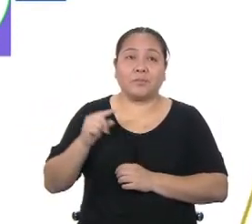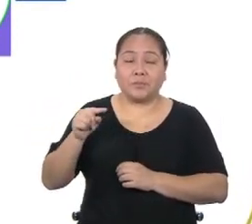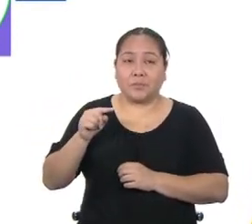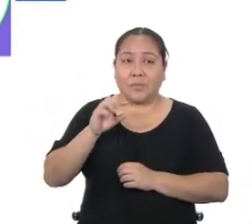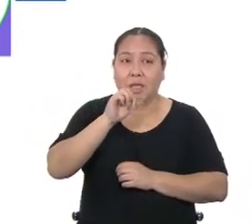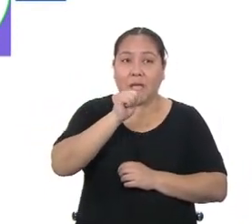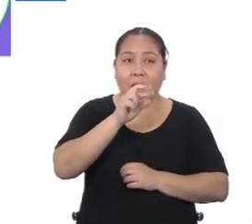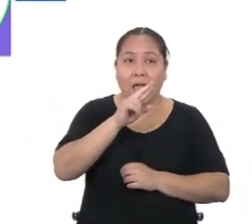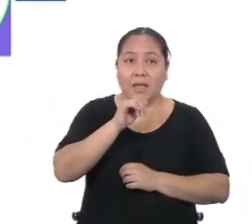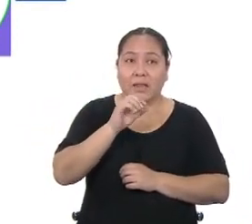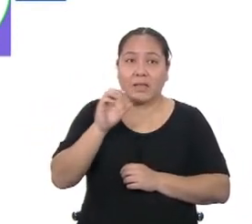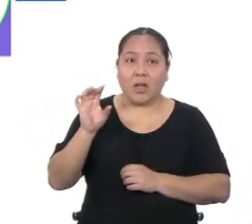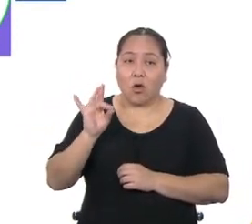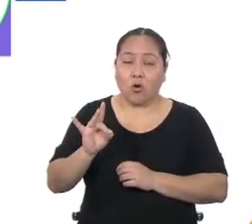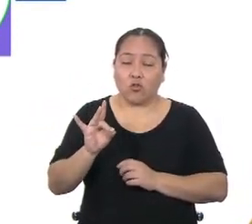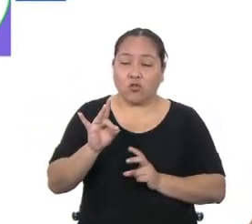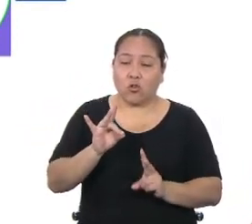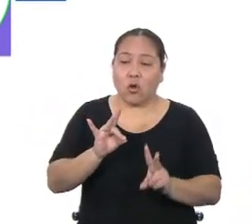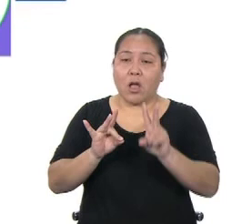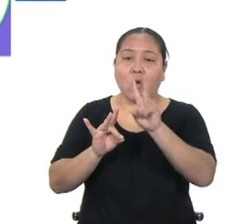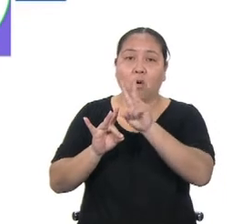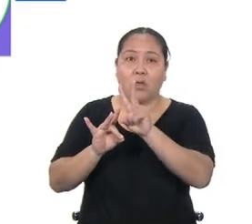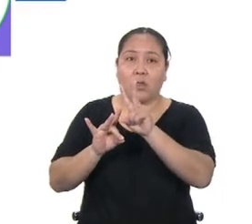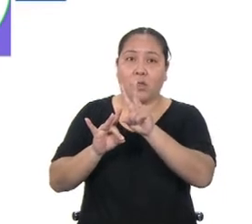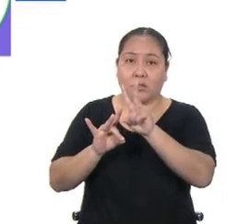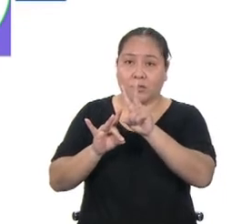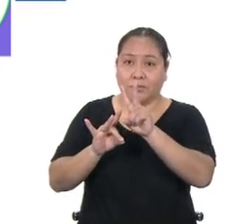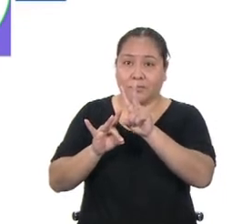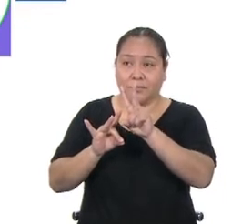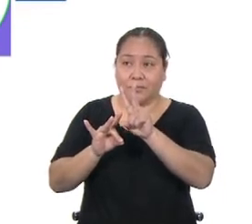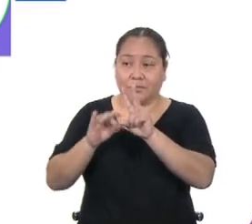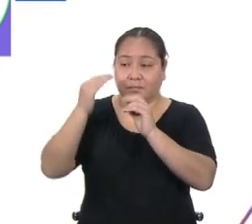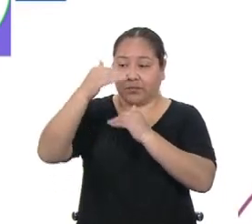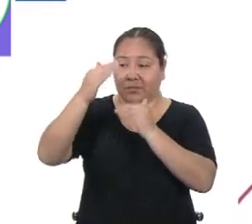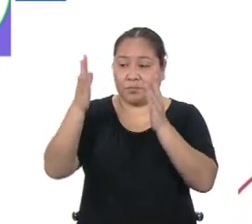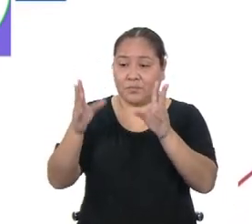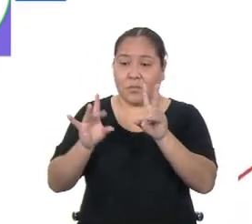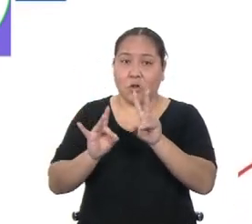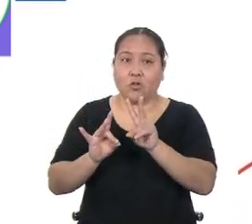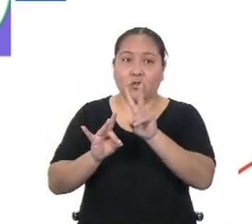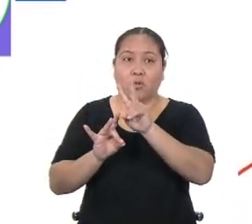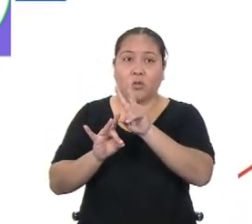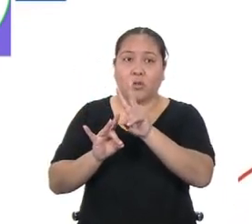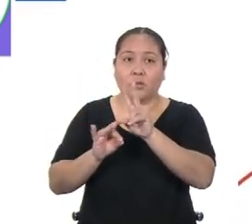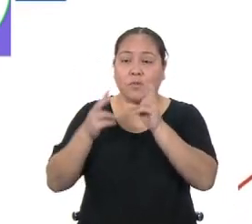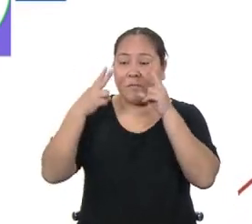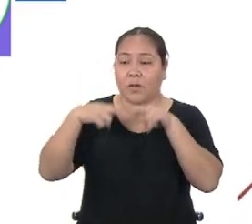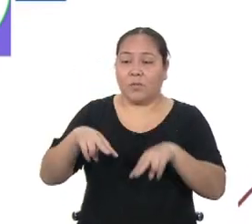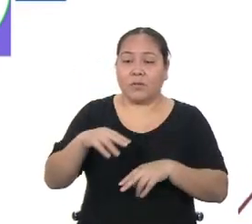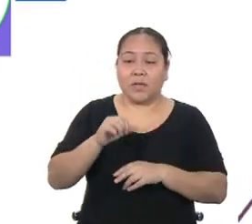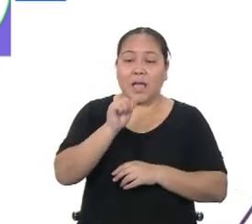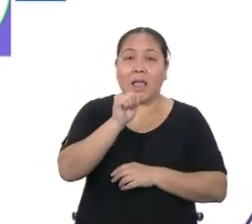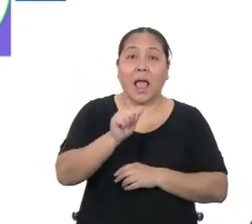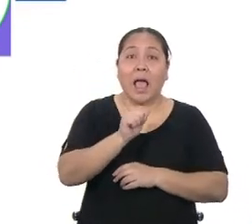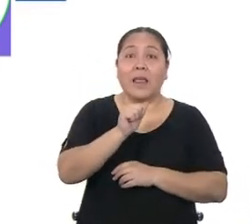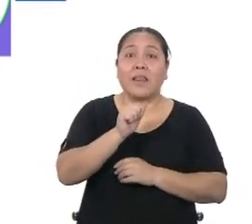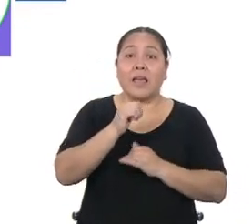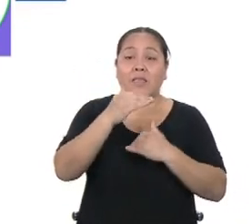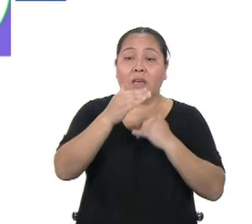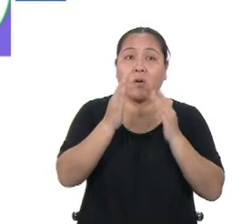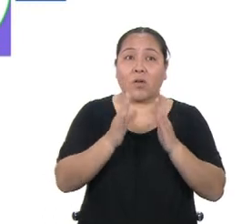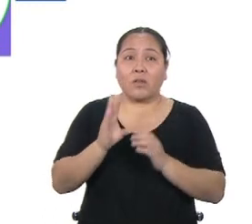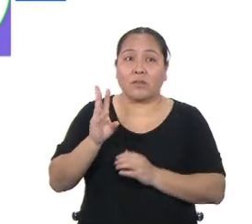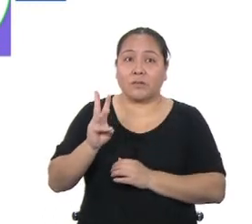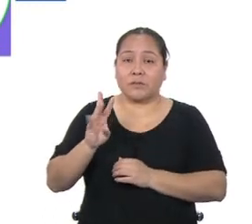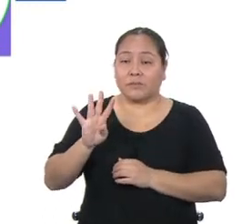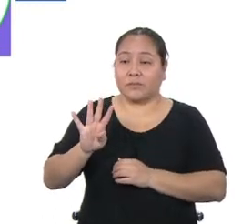elevamos al cuadrado 8, o sea, la medida del lado. Así vemos que este cuadrado mide 64